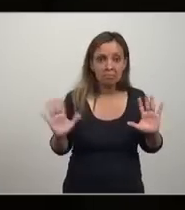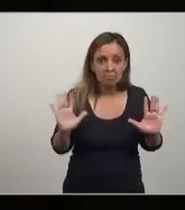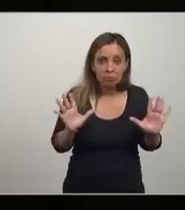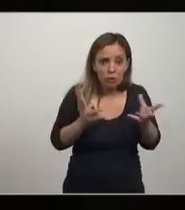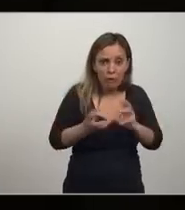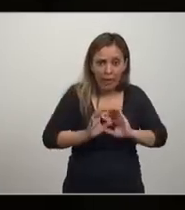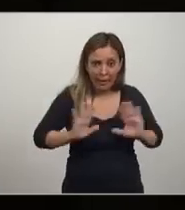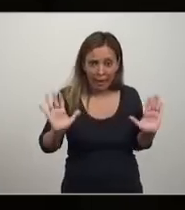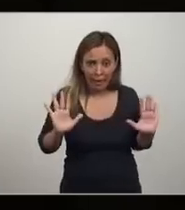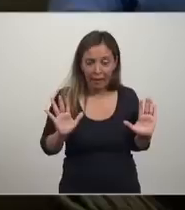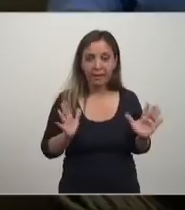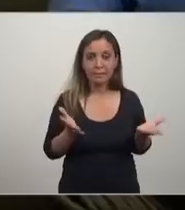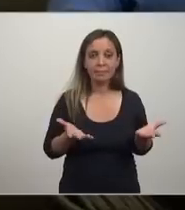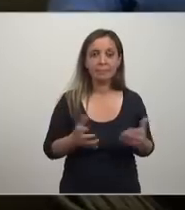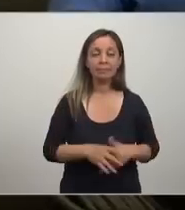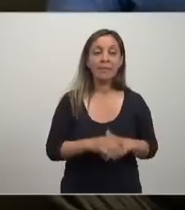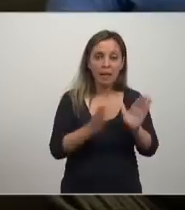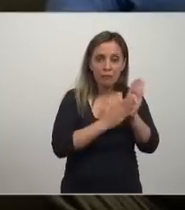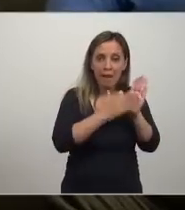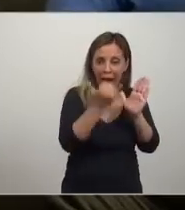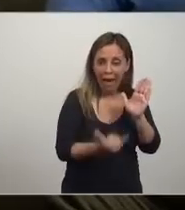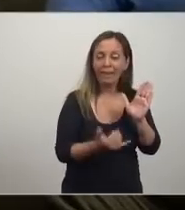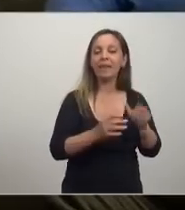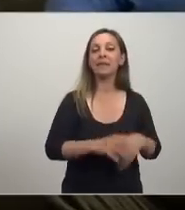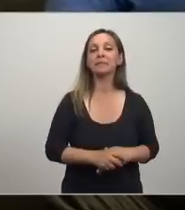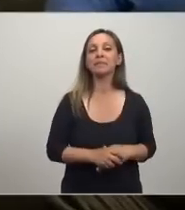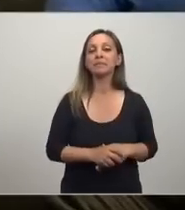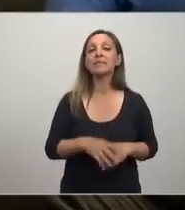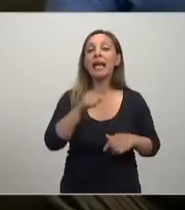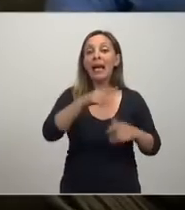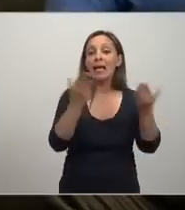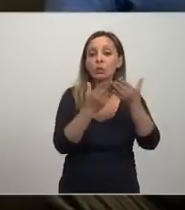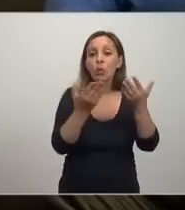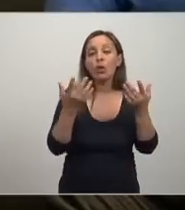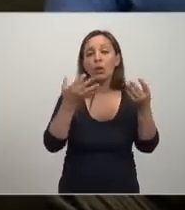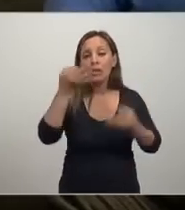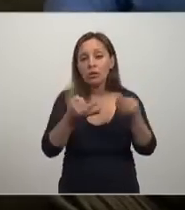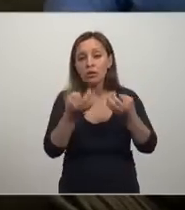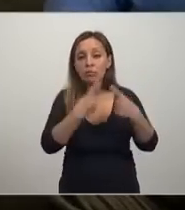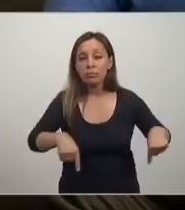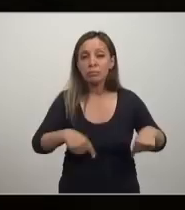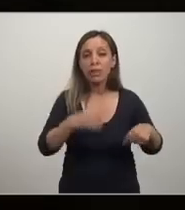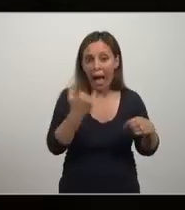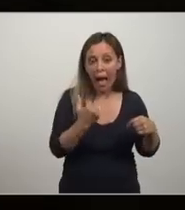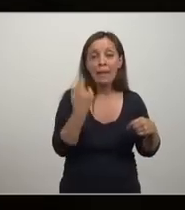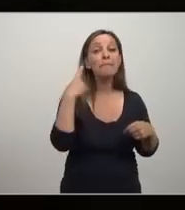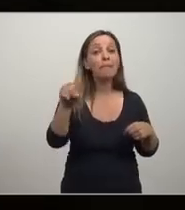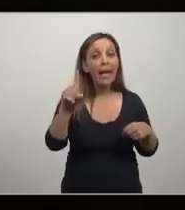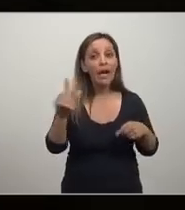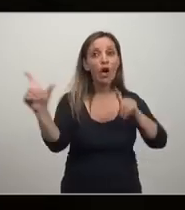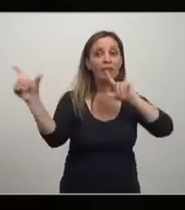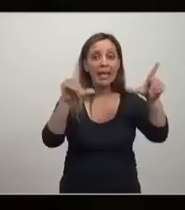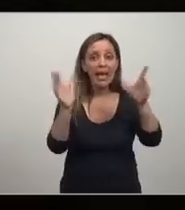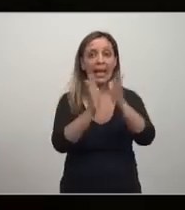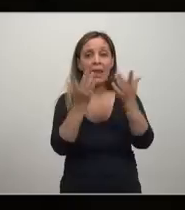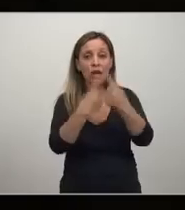empleo y aquí está la fuente si ustedes quieren. Por supuesto, estos estudios no los publica la prensa este año 2022. Entonces, como les decía,